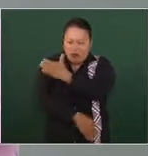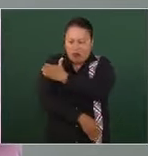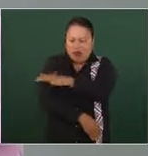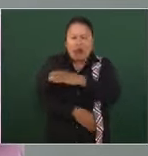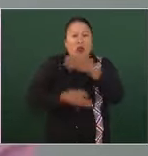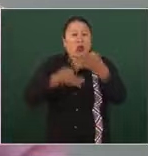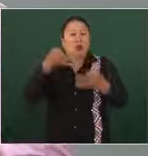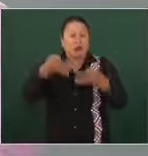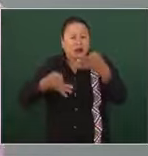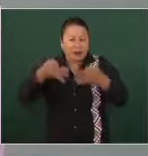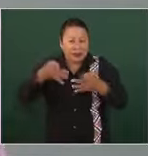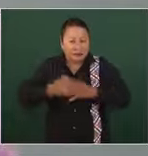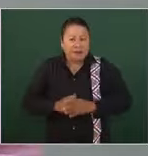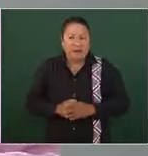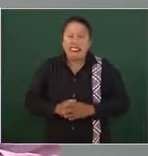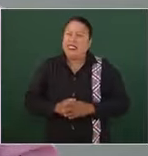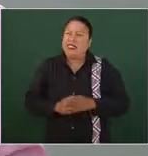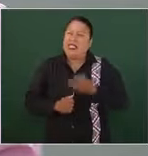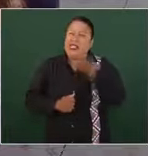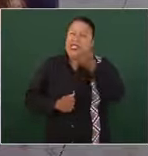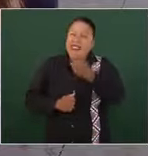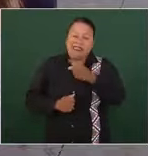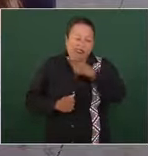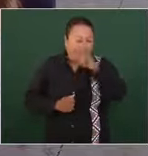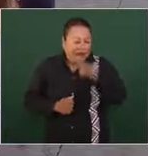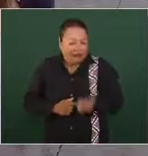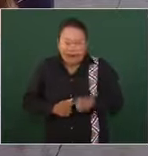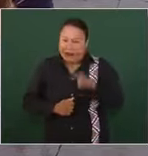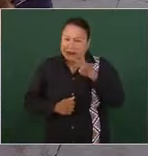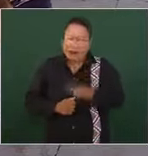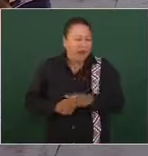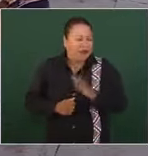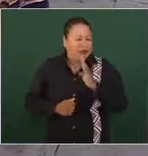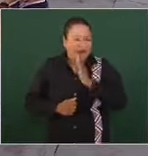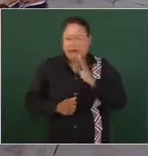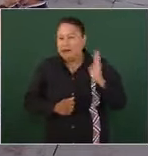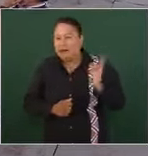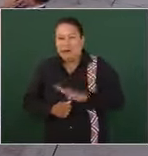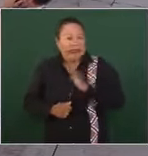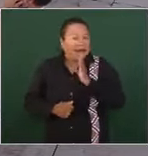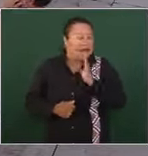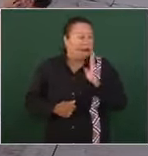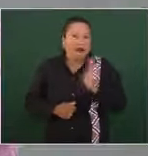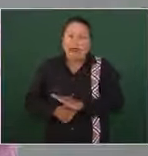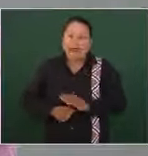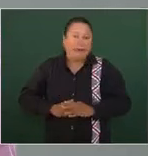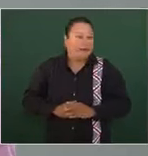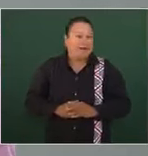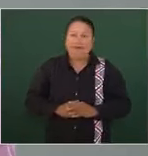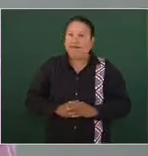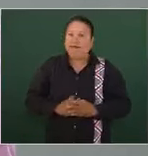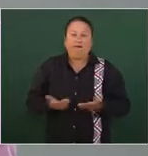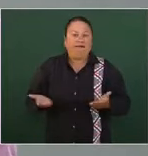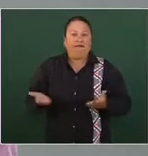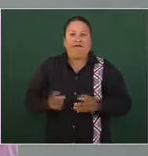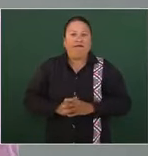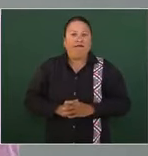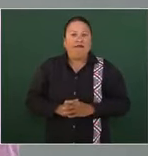está muy podrido hay desde luego